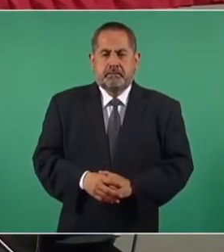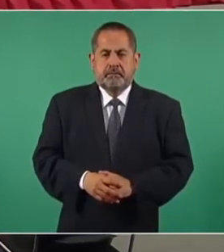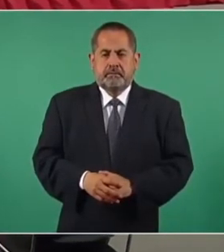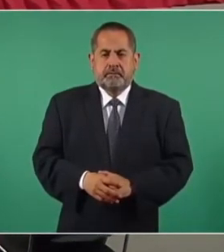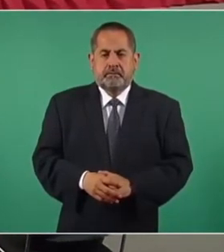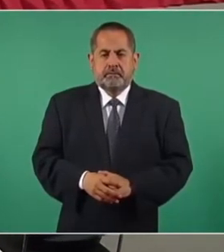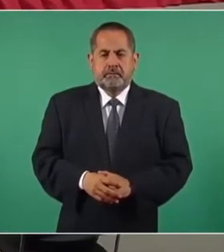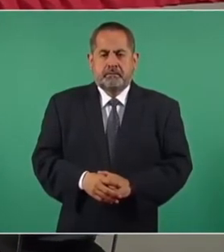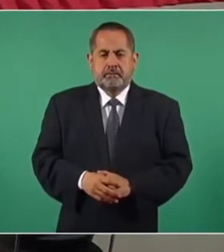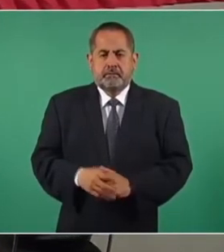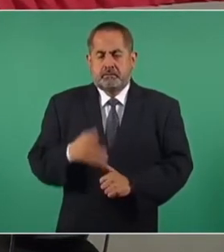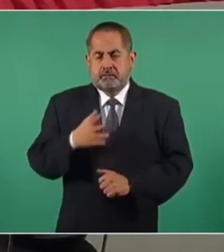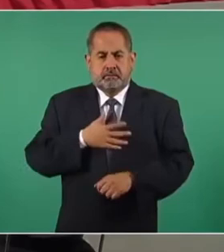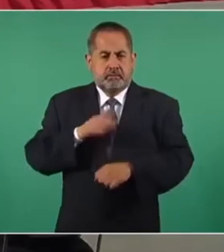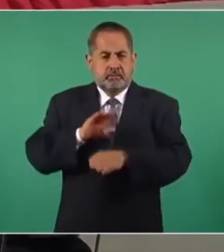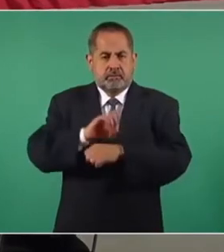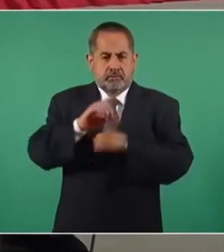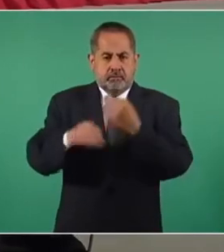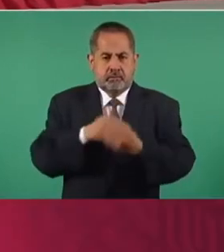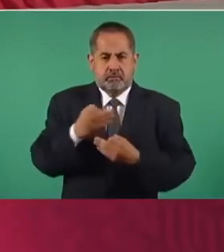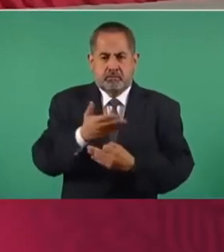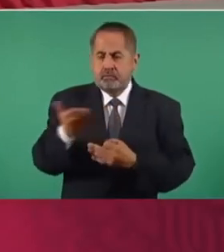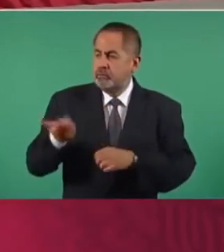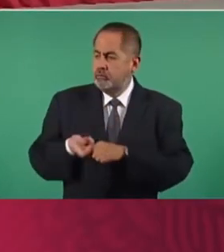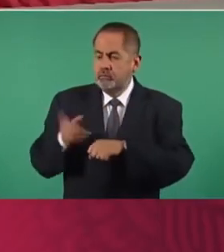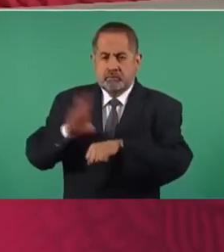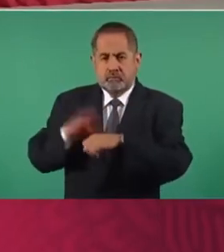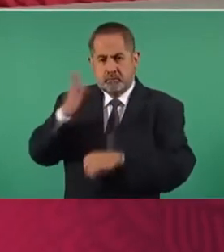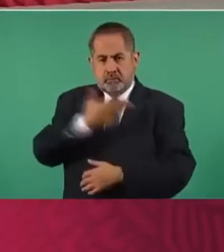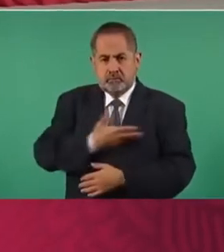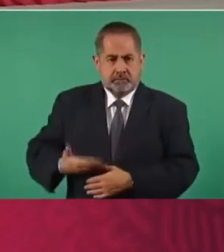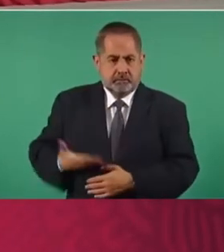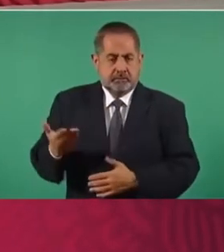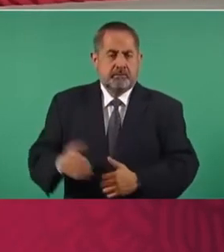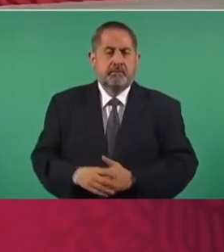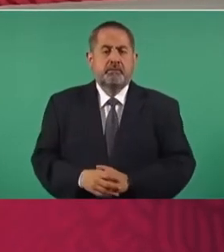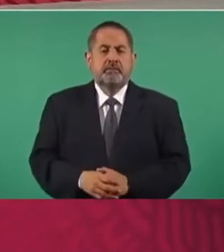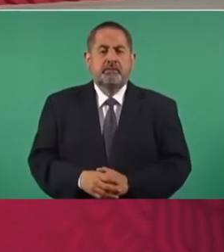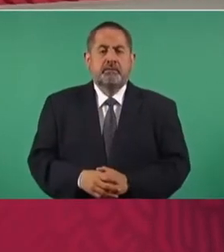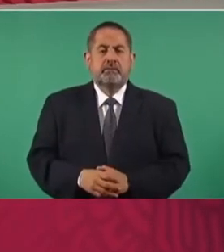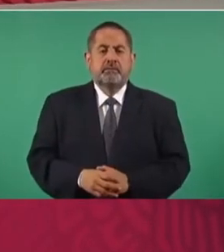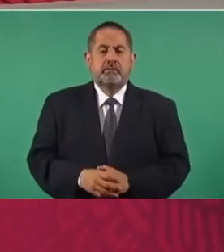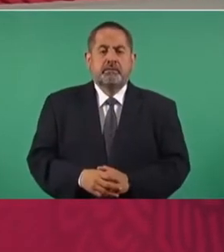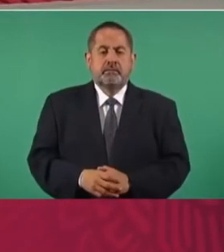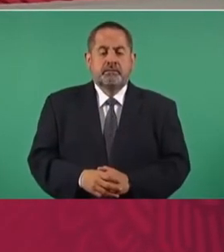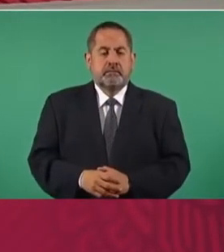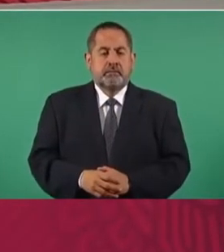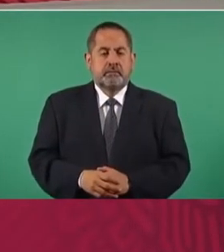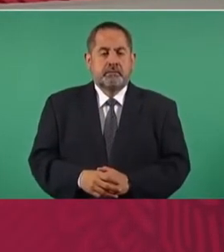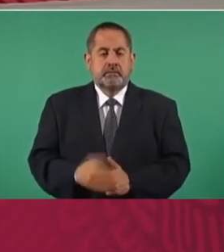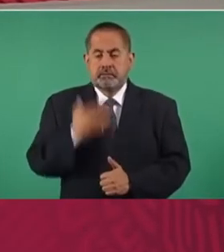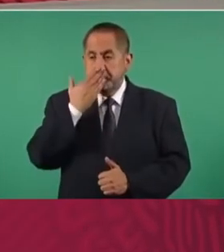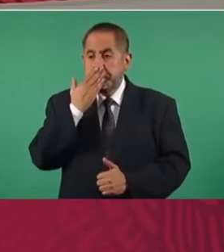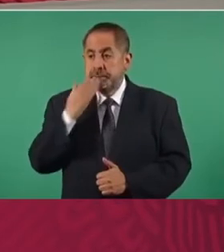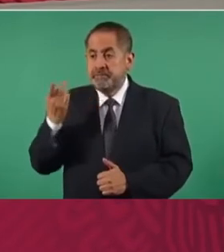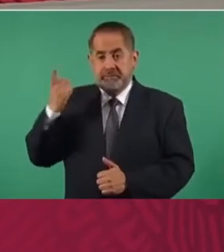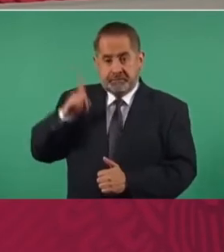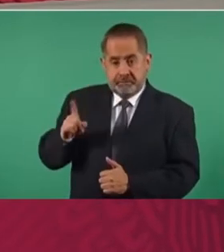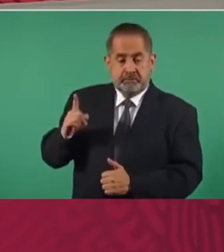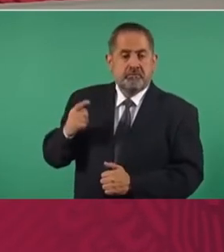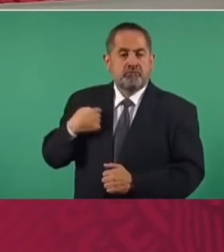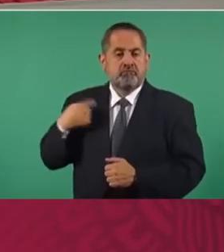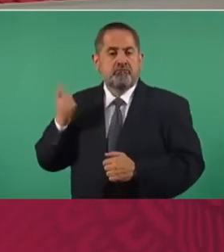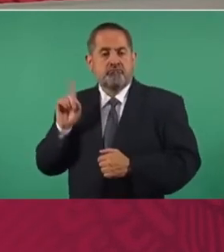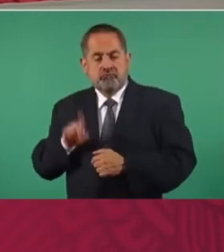Muy buenos días tengan todos ustedes. Con su permiso, señor presidente. Como fue tal y como fue su instrucción, hemos